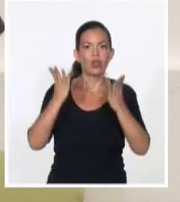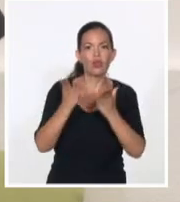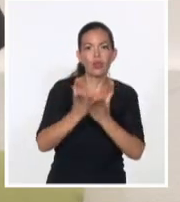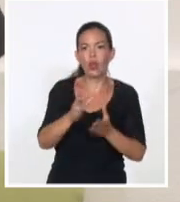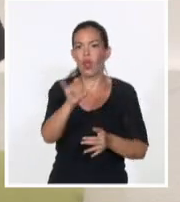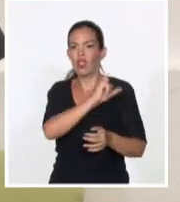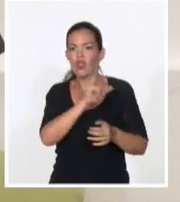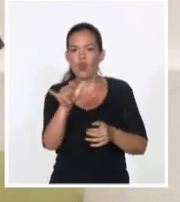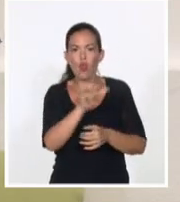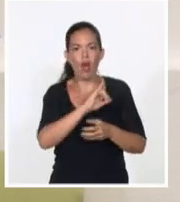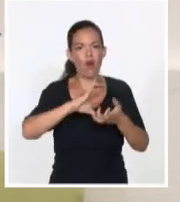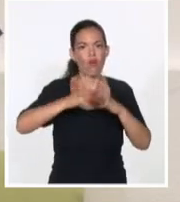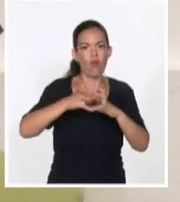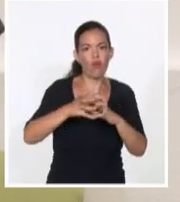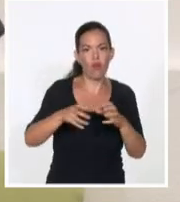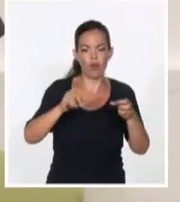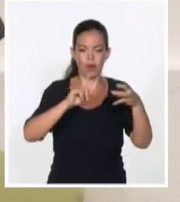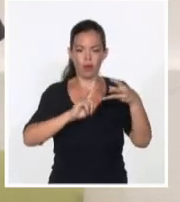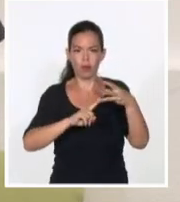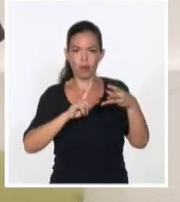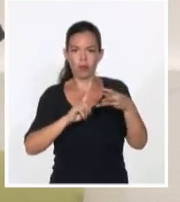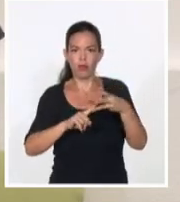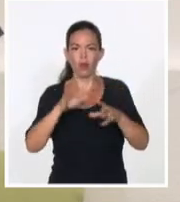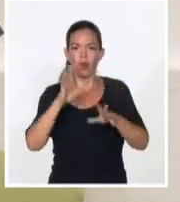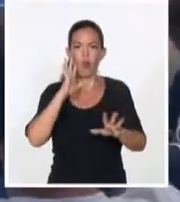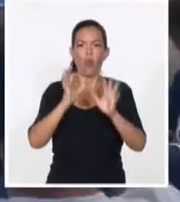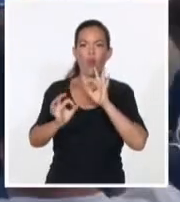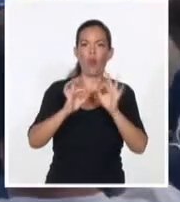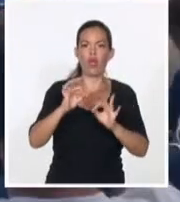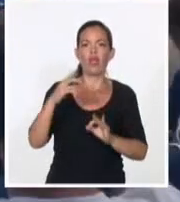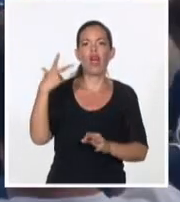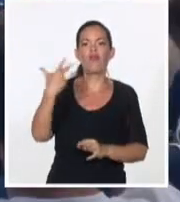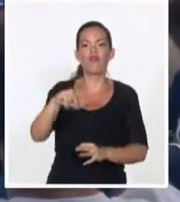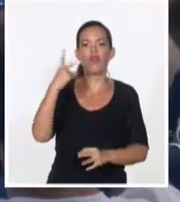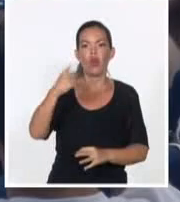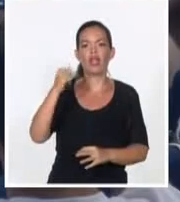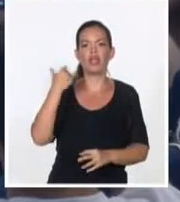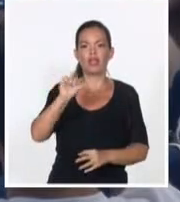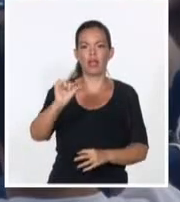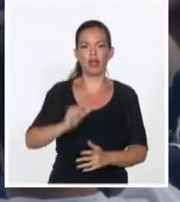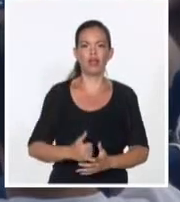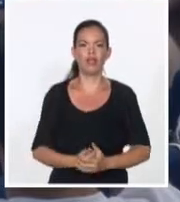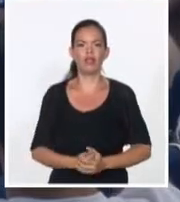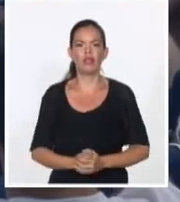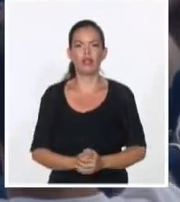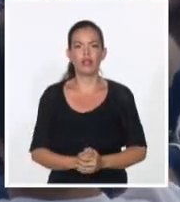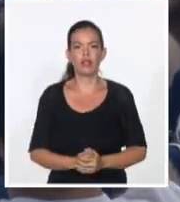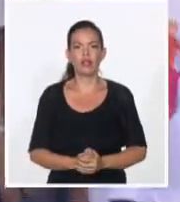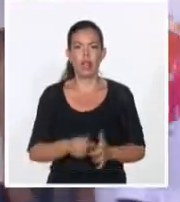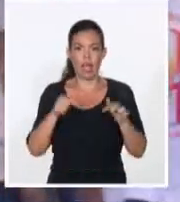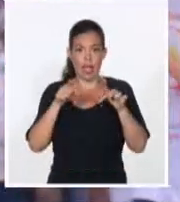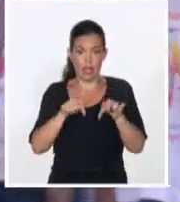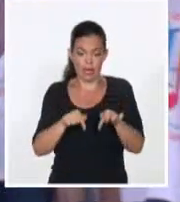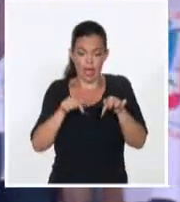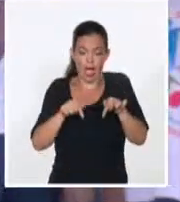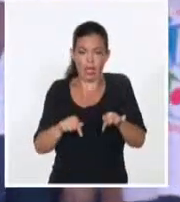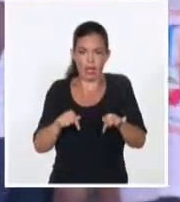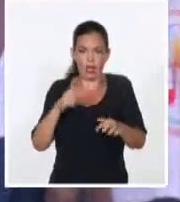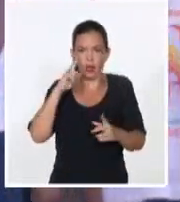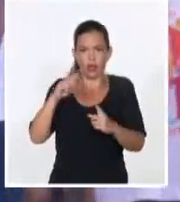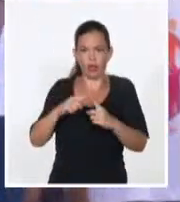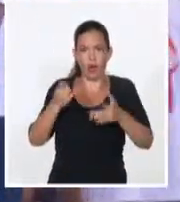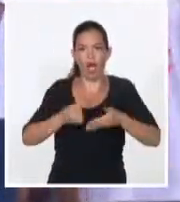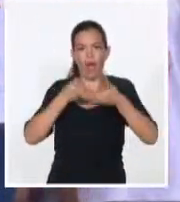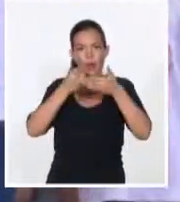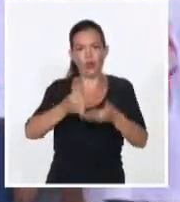violencia. Esos son los tres pilares en los que estamos trabajando hoy día en Cuba. Desde UNICEF lo que estamos haciendo es apoyando al gobierno